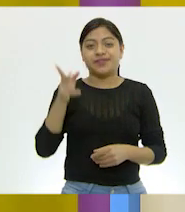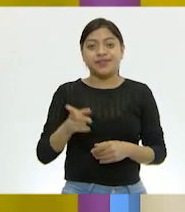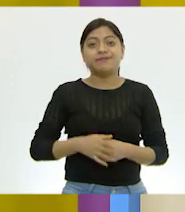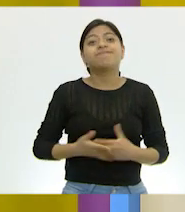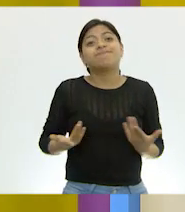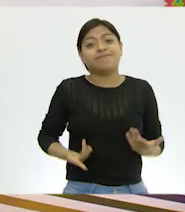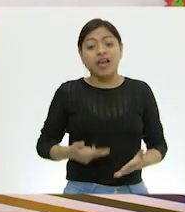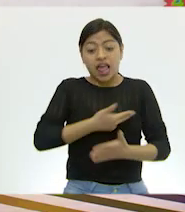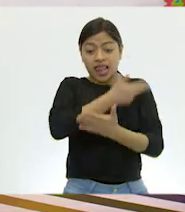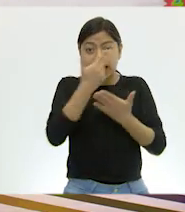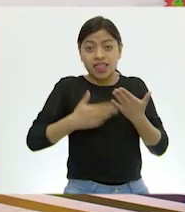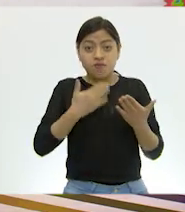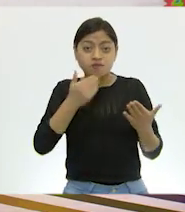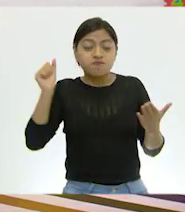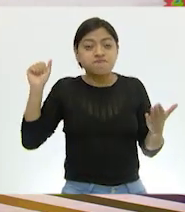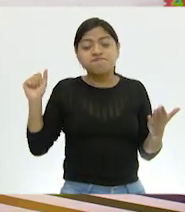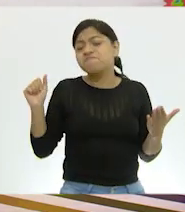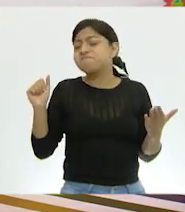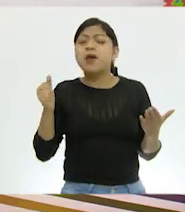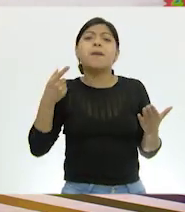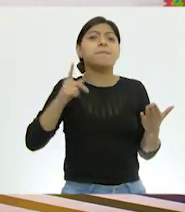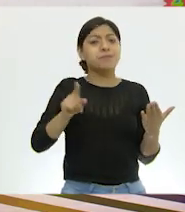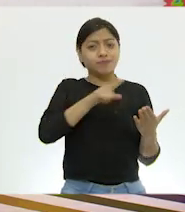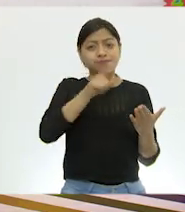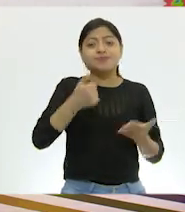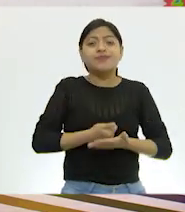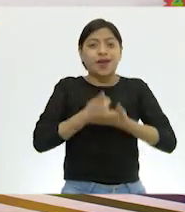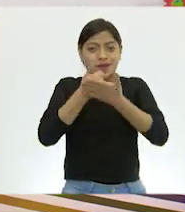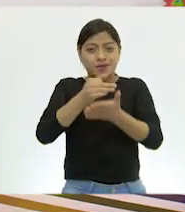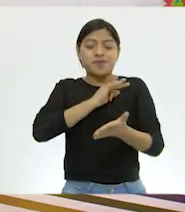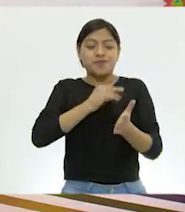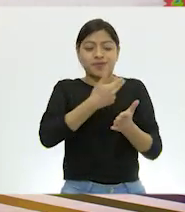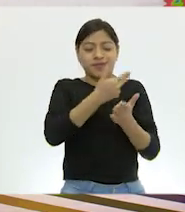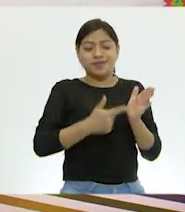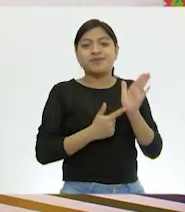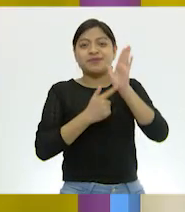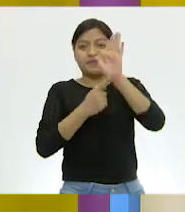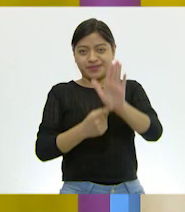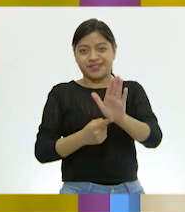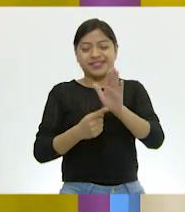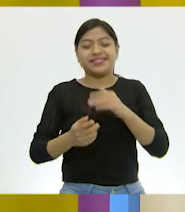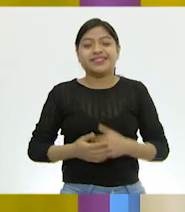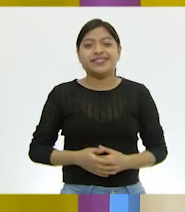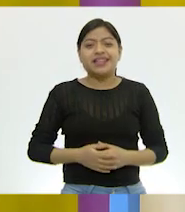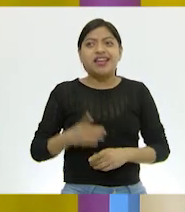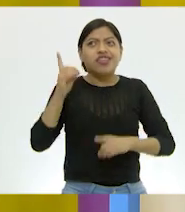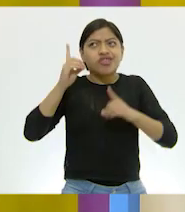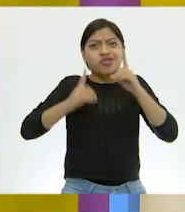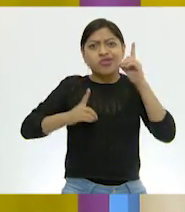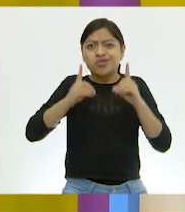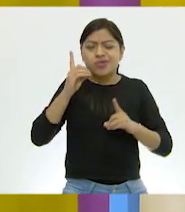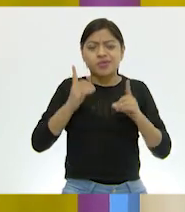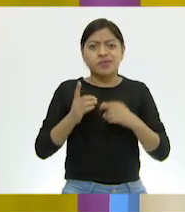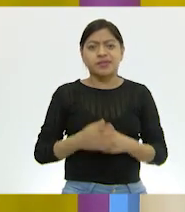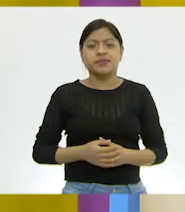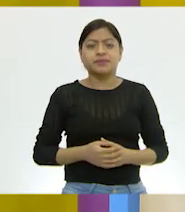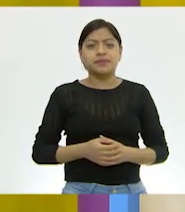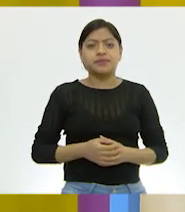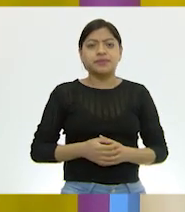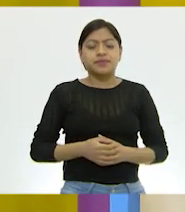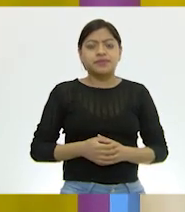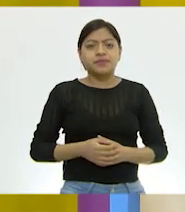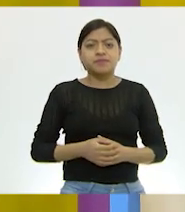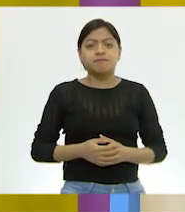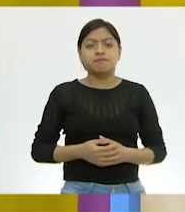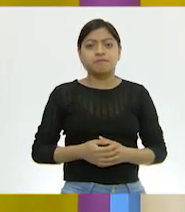no seamos grandes dibujantes, creo que puede servir bastante ese apoyo visual. Yo estoy seguro que sí. Mira, mi primera duda de esto que hemos estado viendo